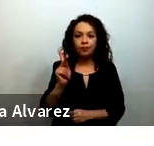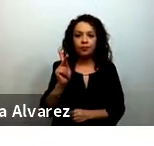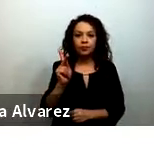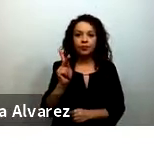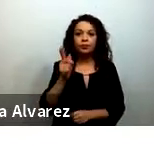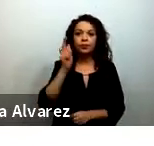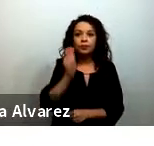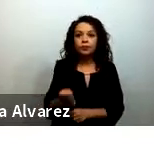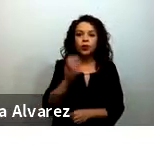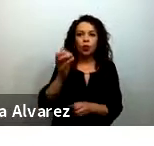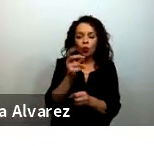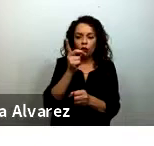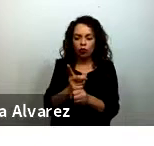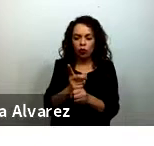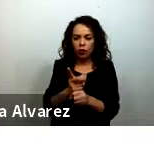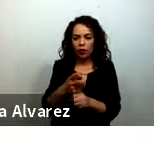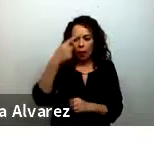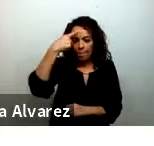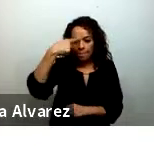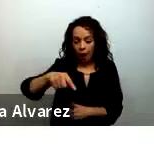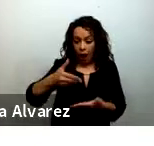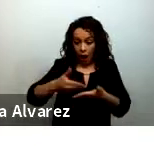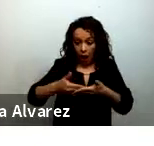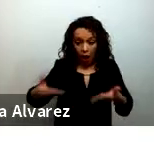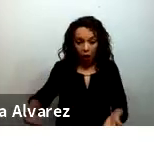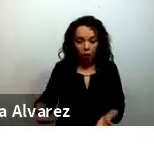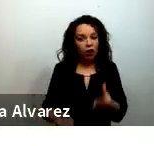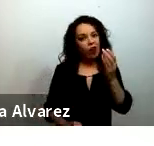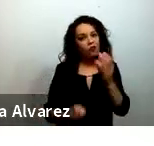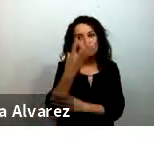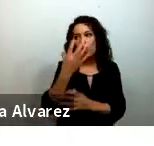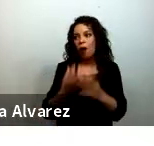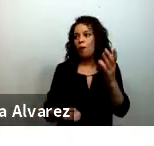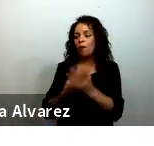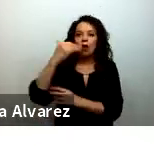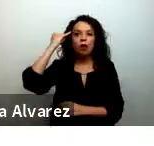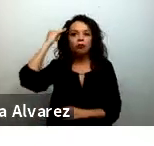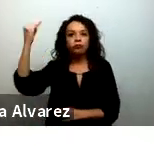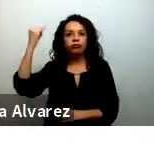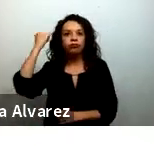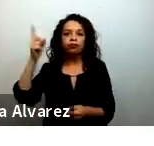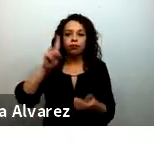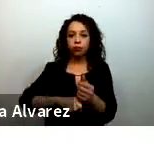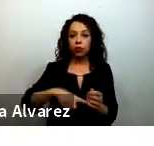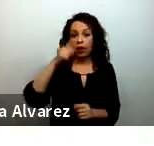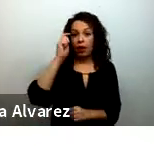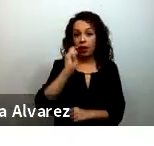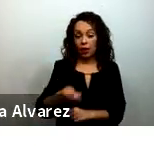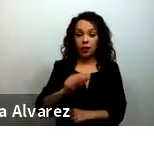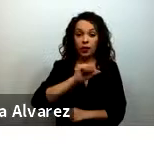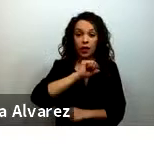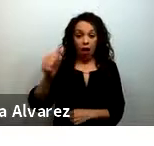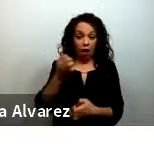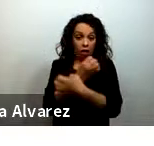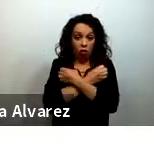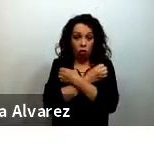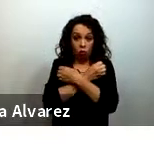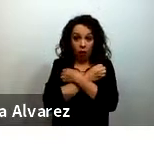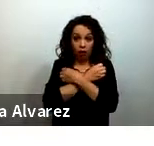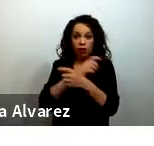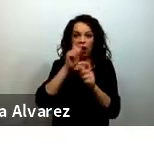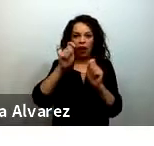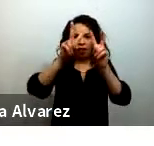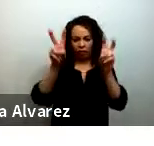que tenemos de repensar tanto en los formatos de educación, que es su contenido, que priorizamos